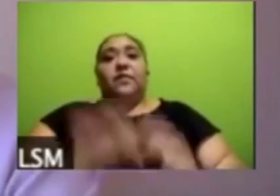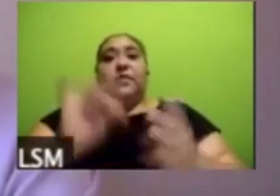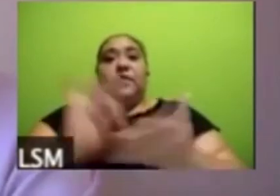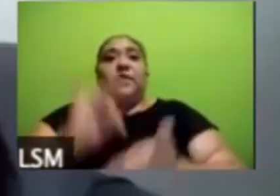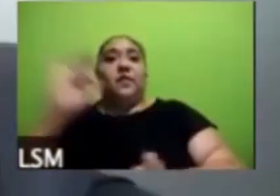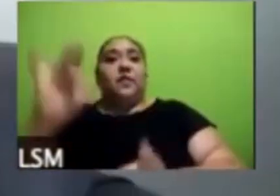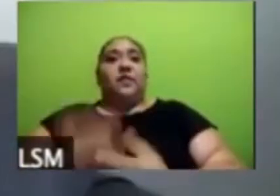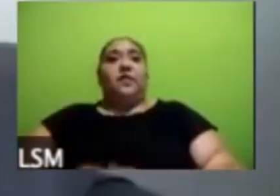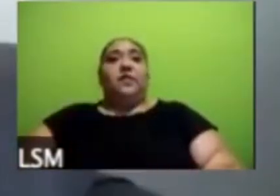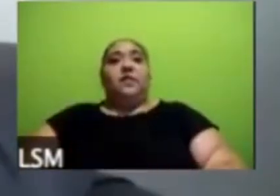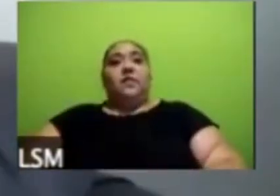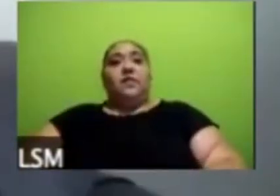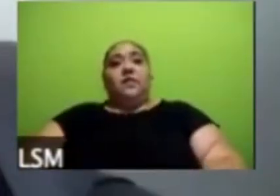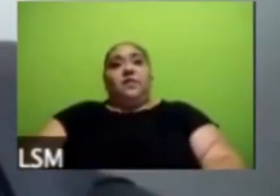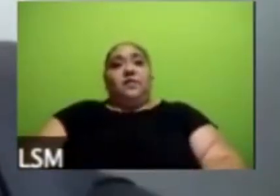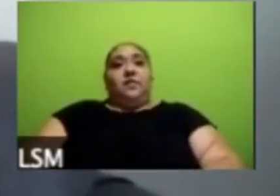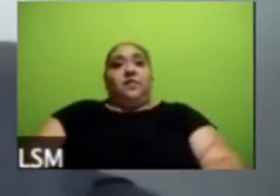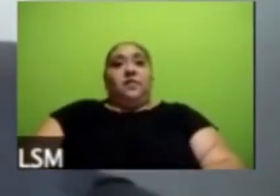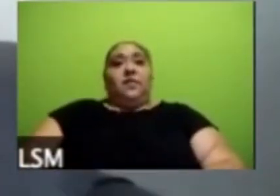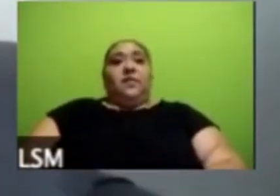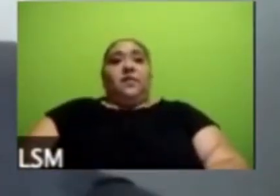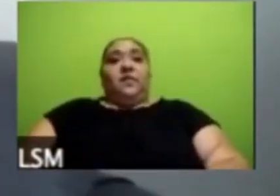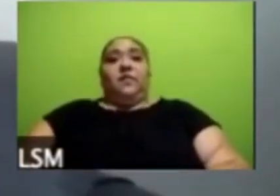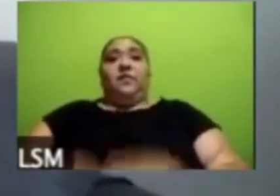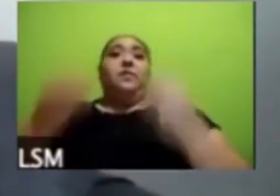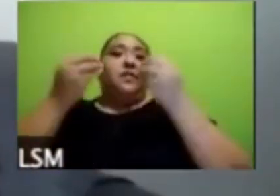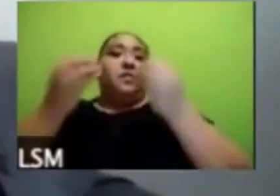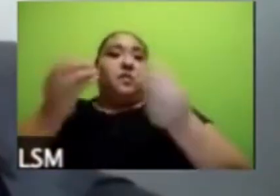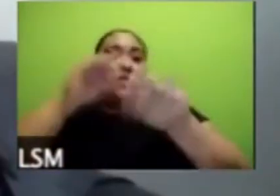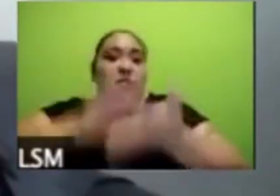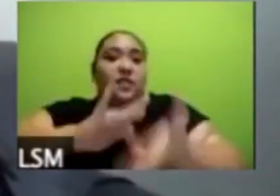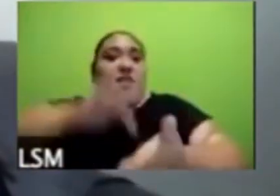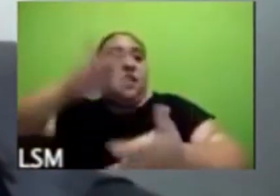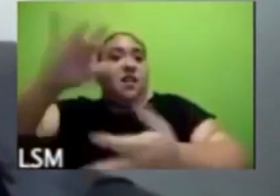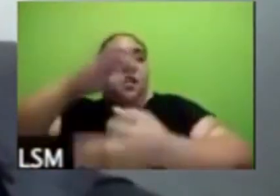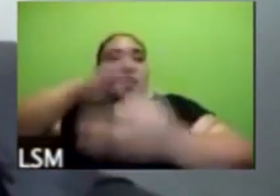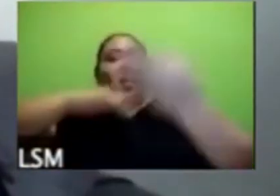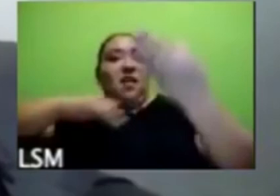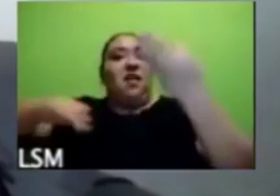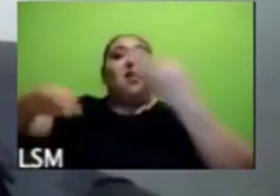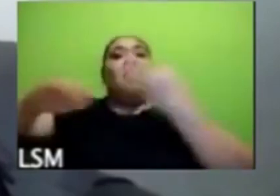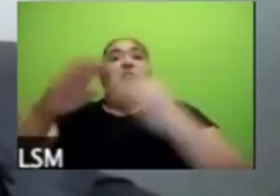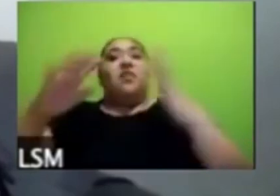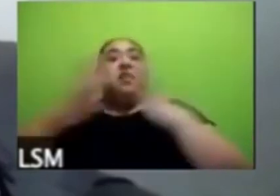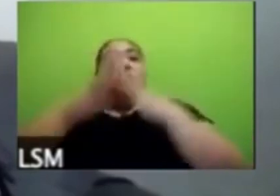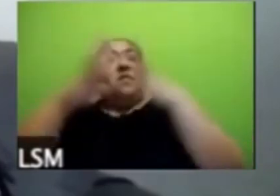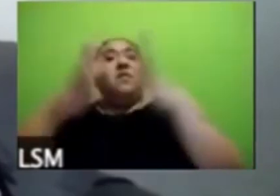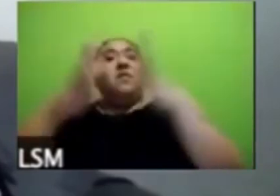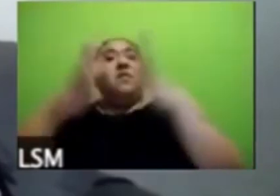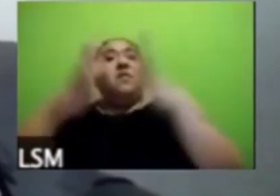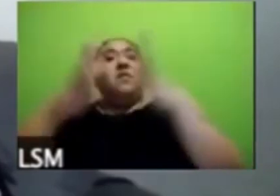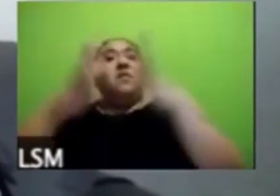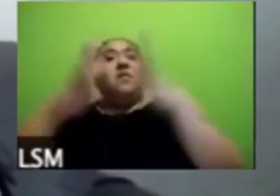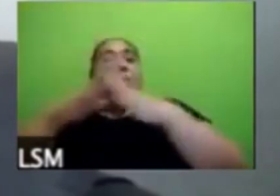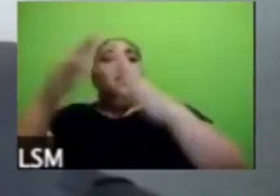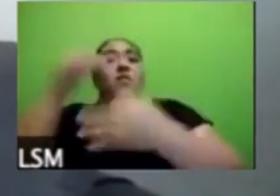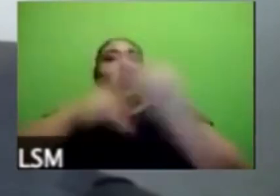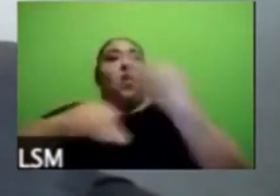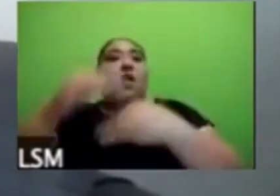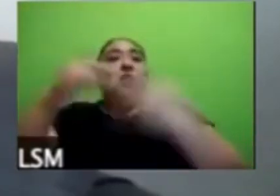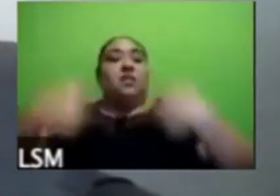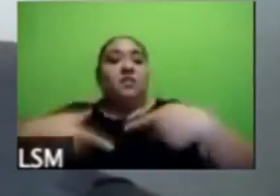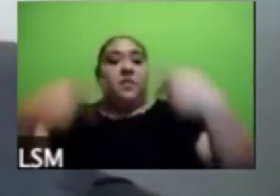pues muchísimas gracias a todos y a todas por sus participaciones también a todas las personas que nos estuvieron acompañando a lo largo de esta